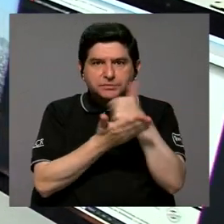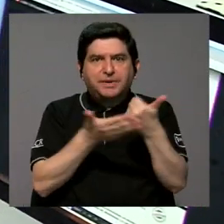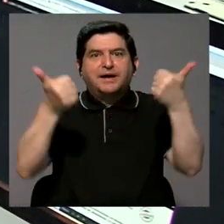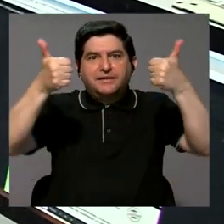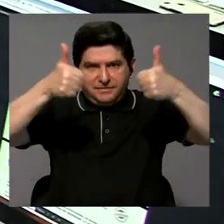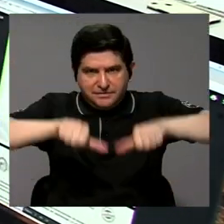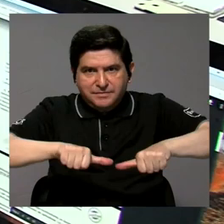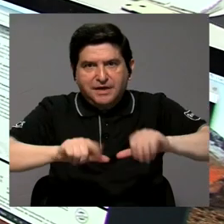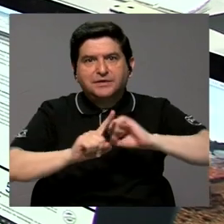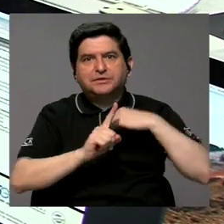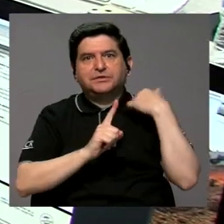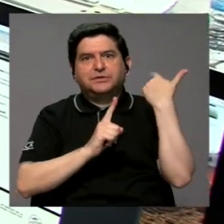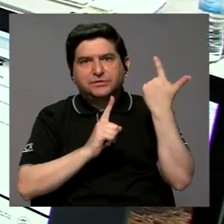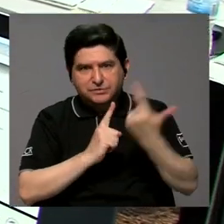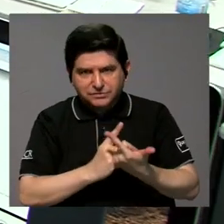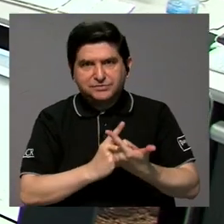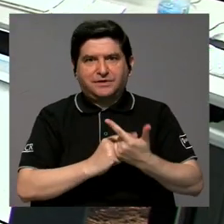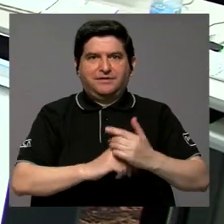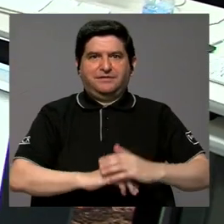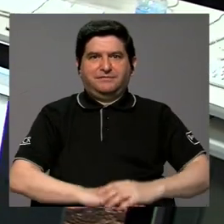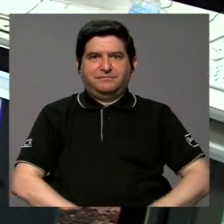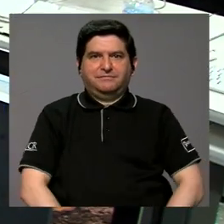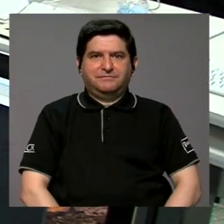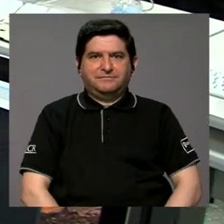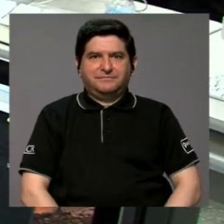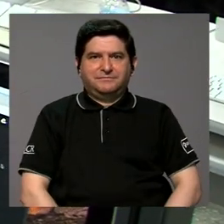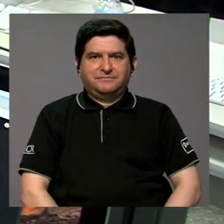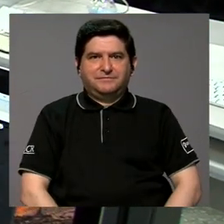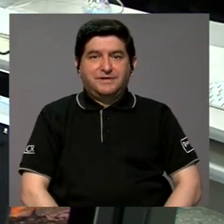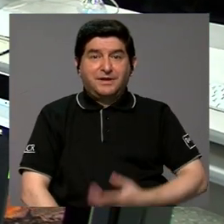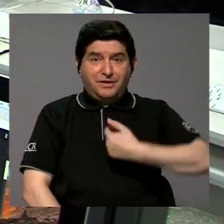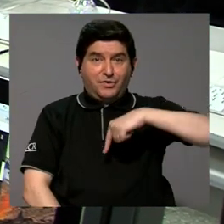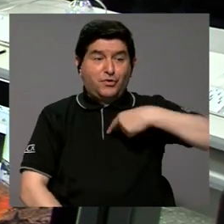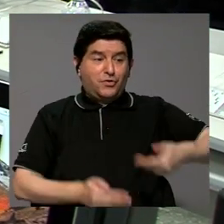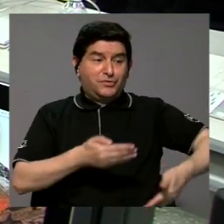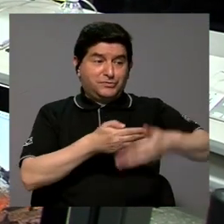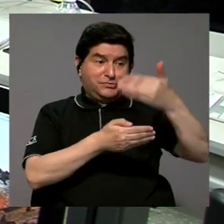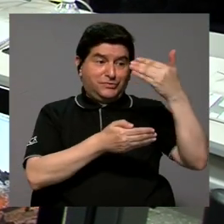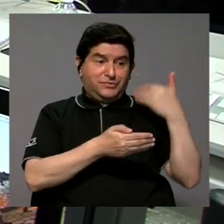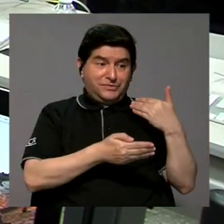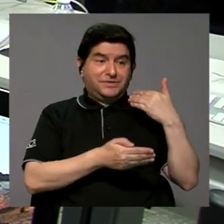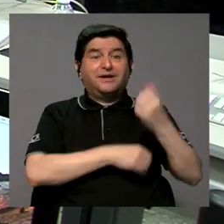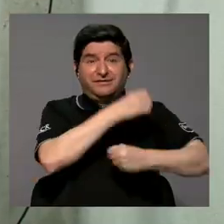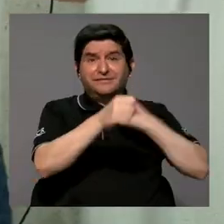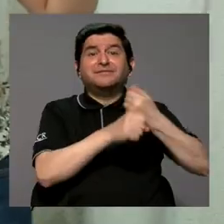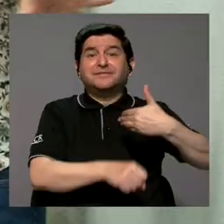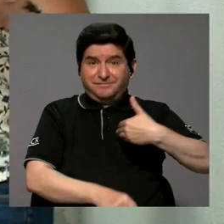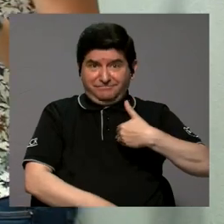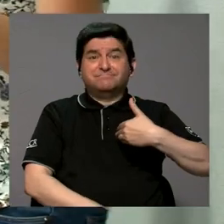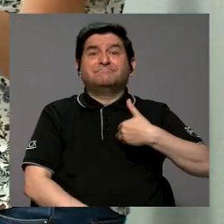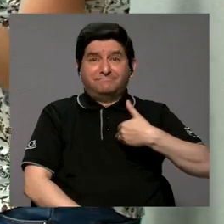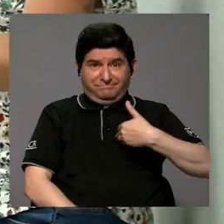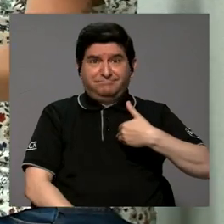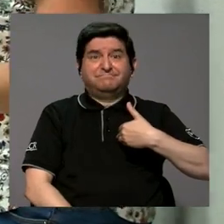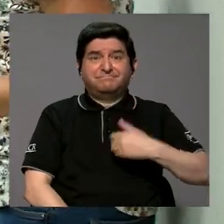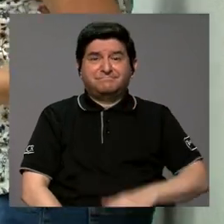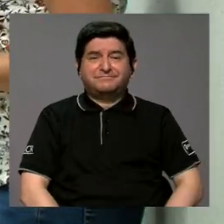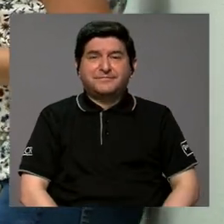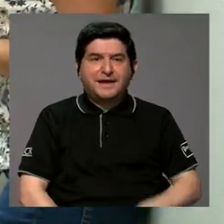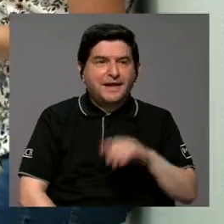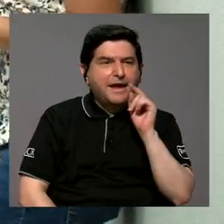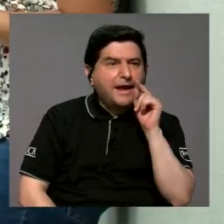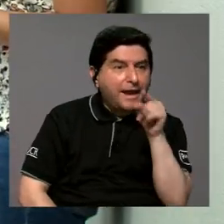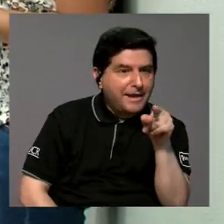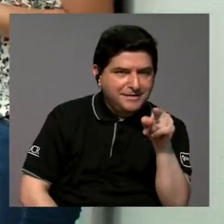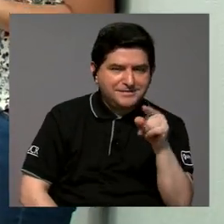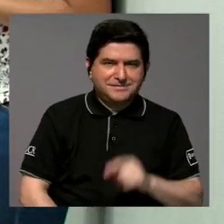un pacto social como el que nosotros teníamos hace bastantes décadas. Bueno, precisamente ese,